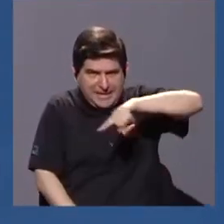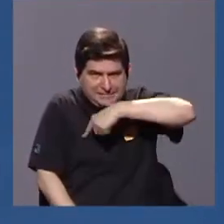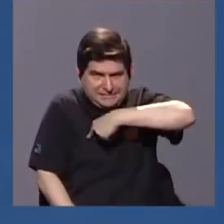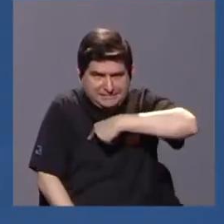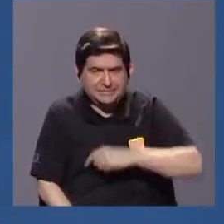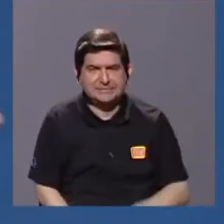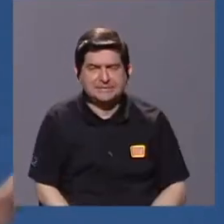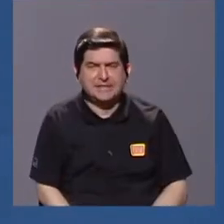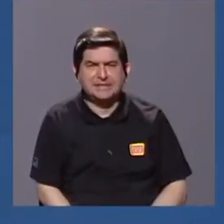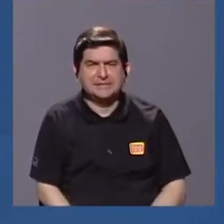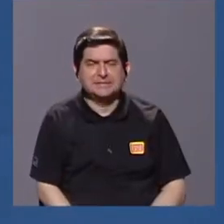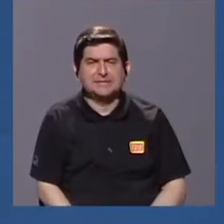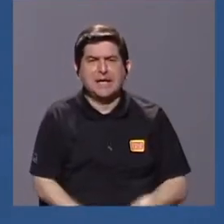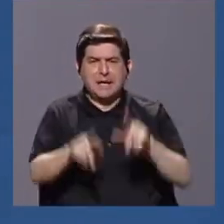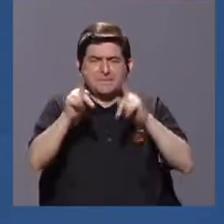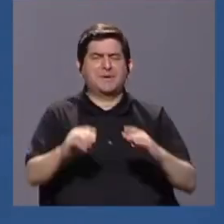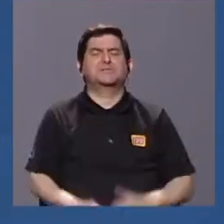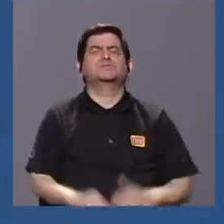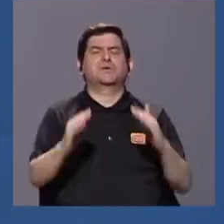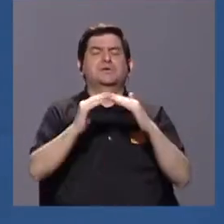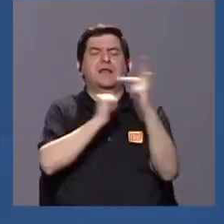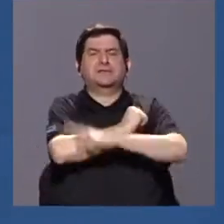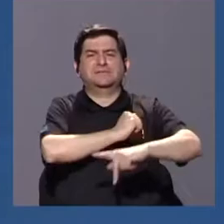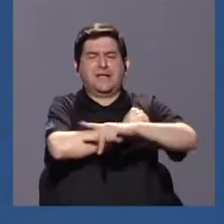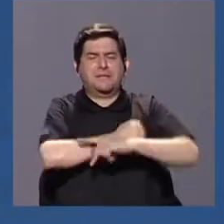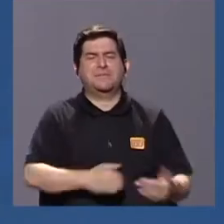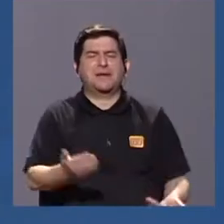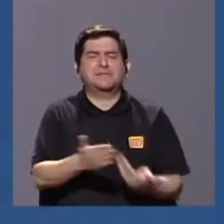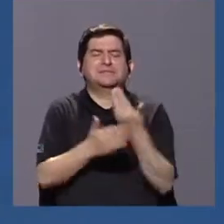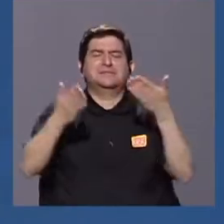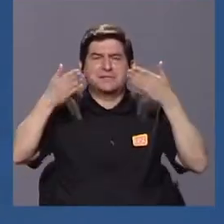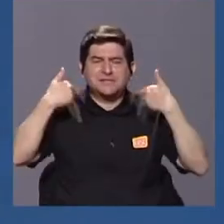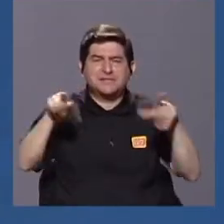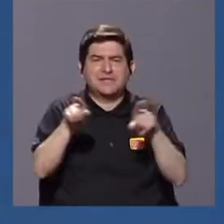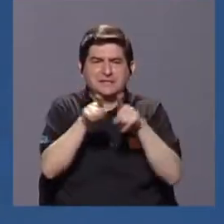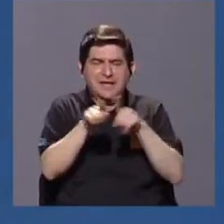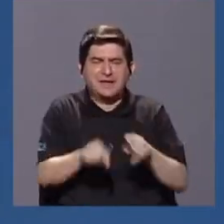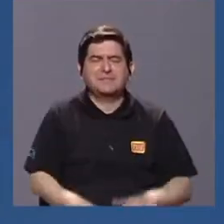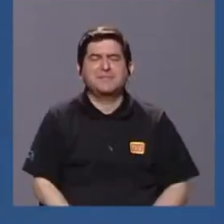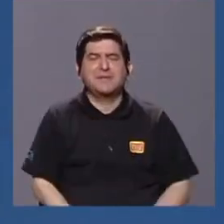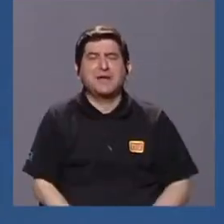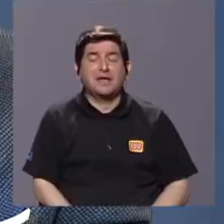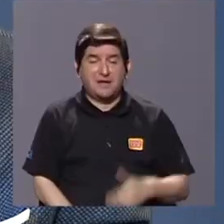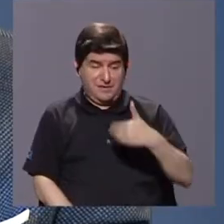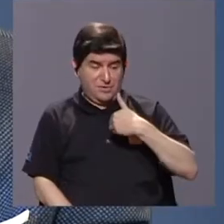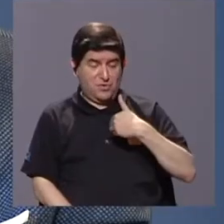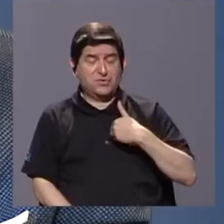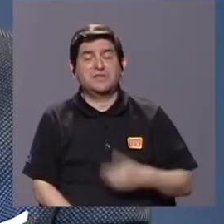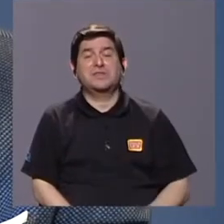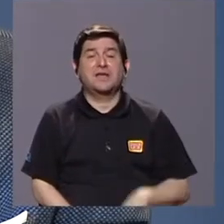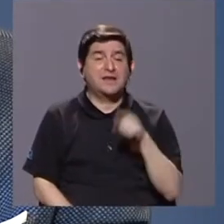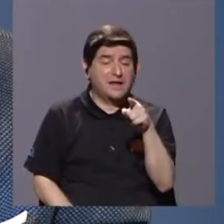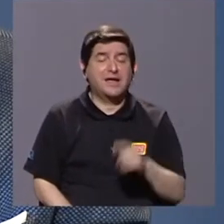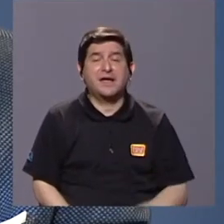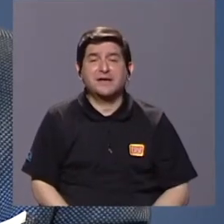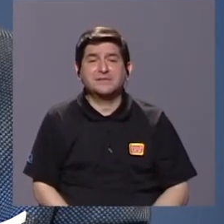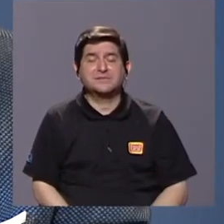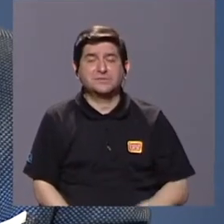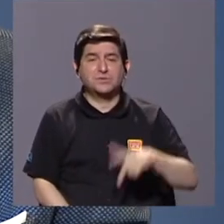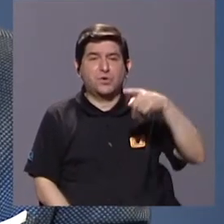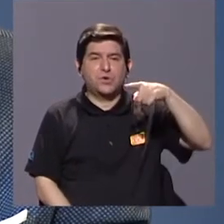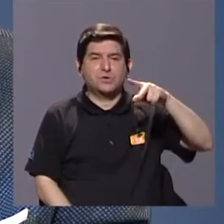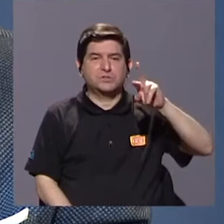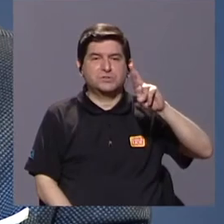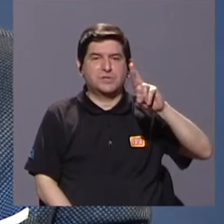los individuos que vivimos en países neotropicales, se encuentran también en los primates neotropicales. Eso es muy importante